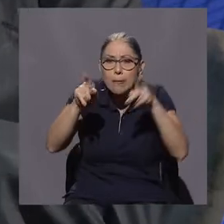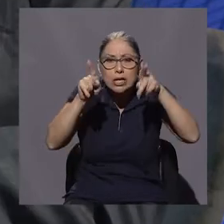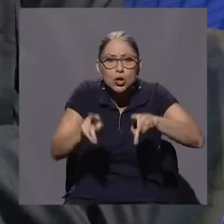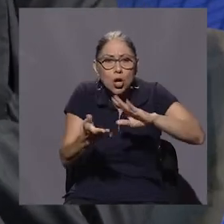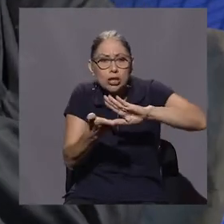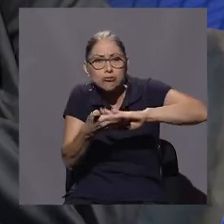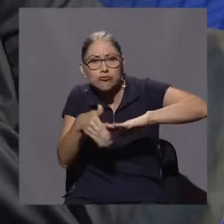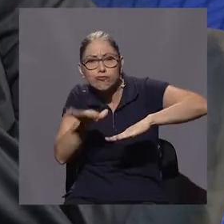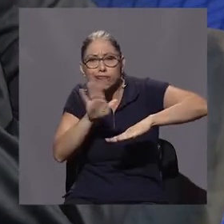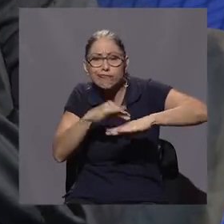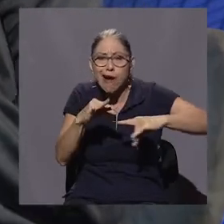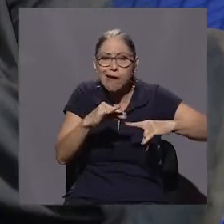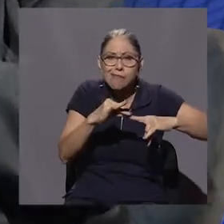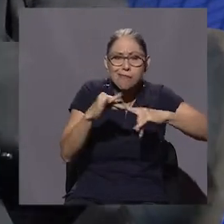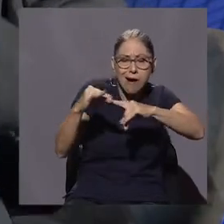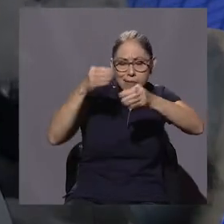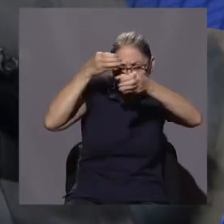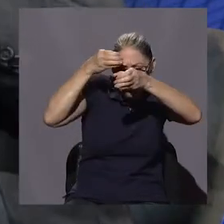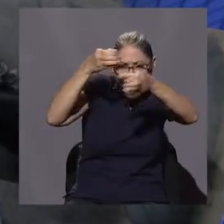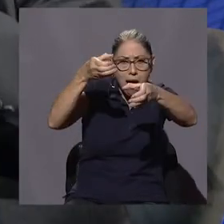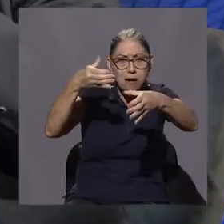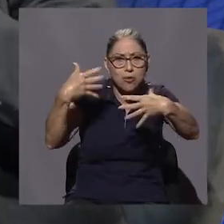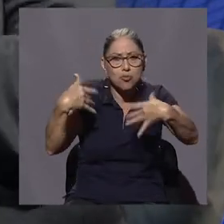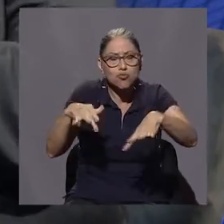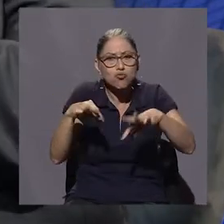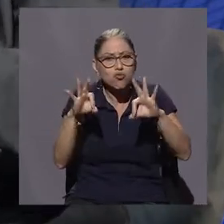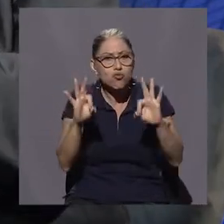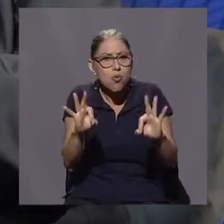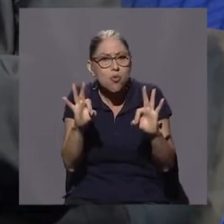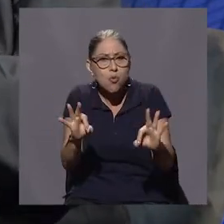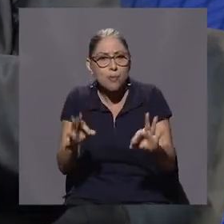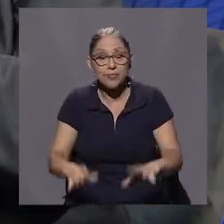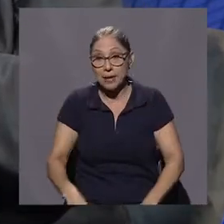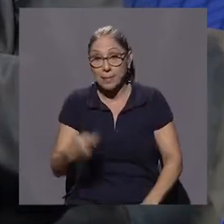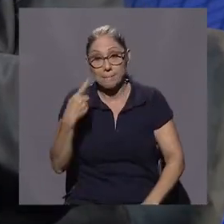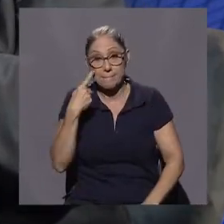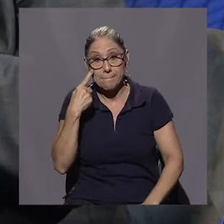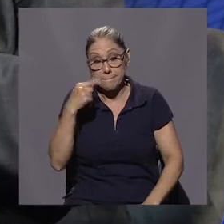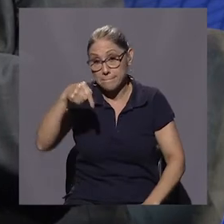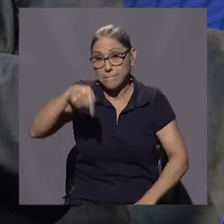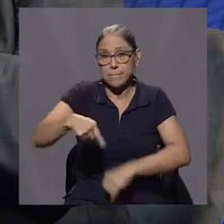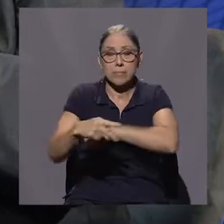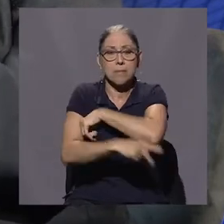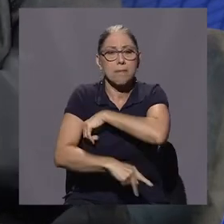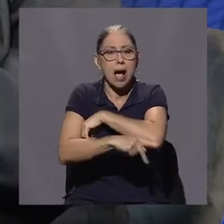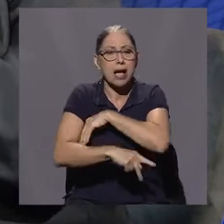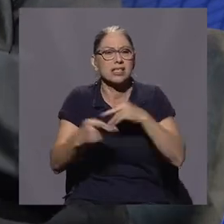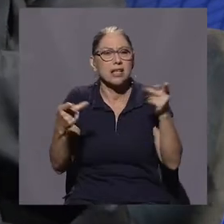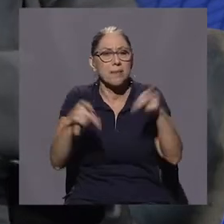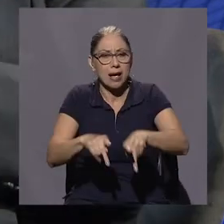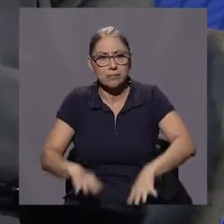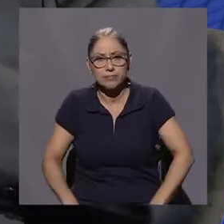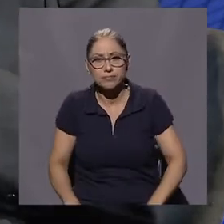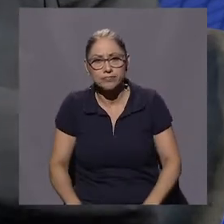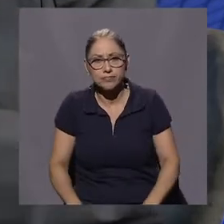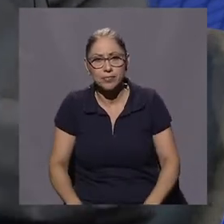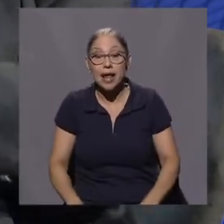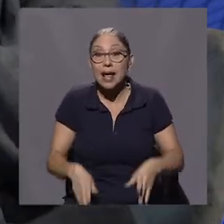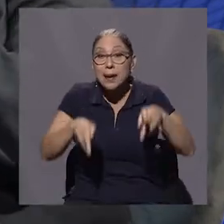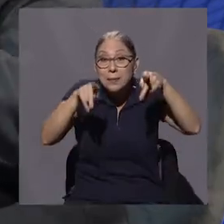tributarios especialistas, que ve qué cosa más increíble en este país. Resulta que los